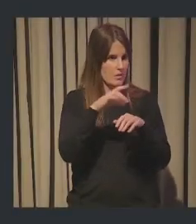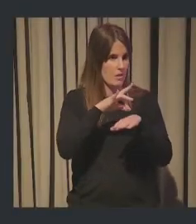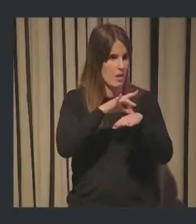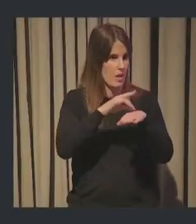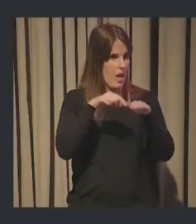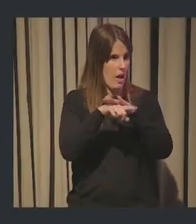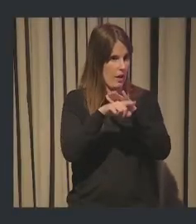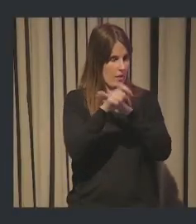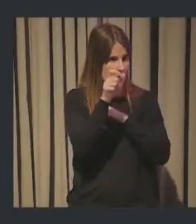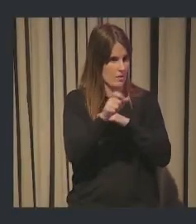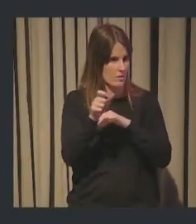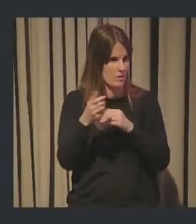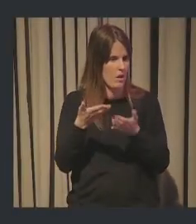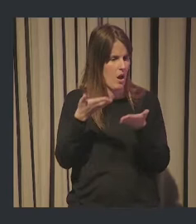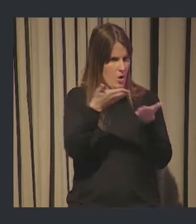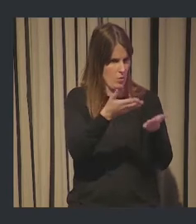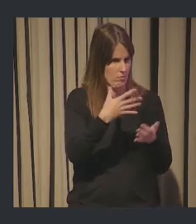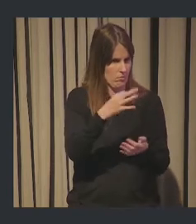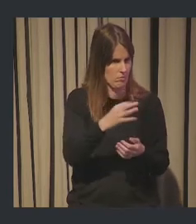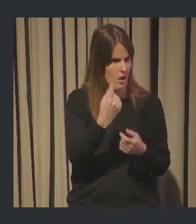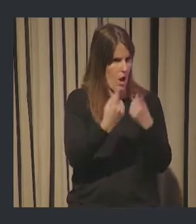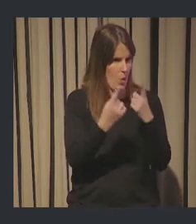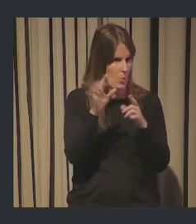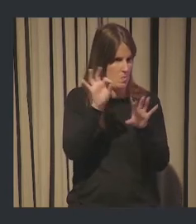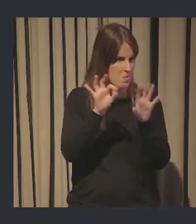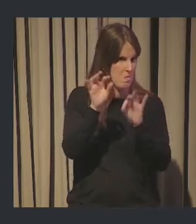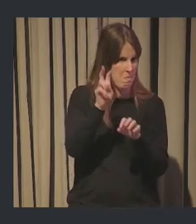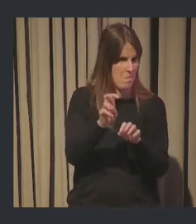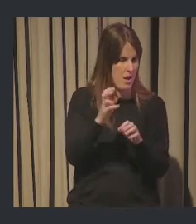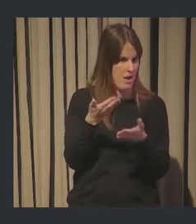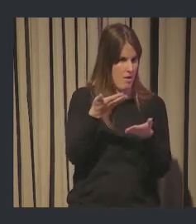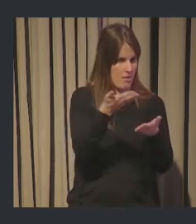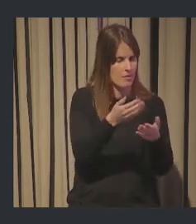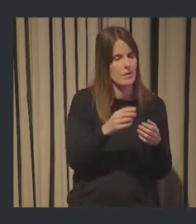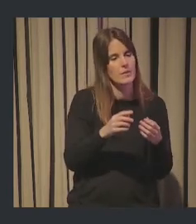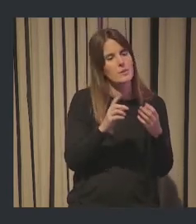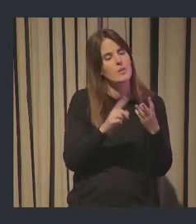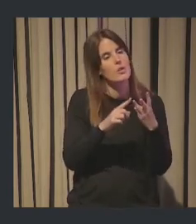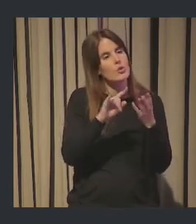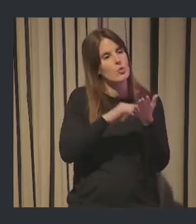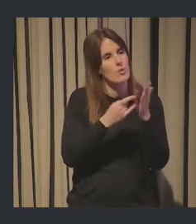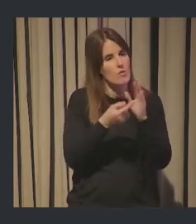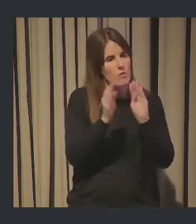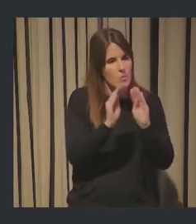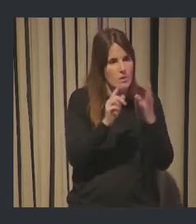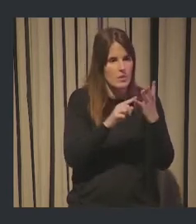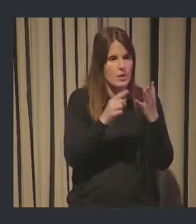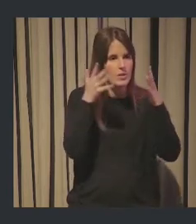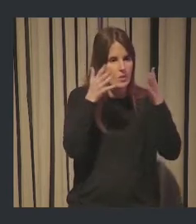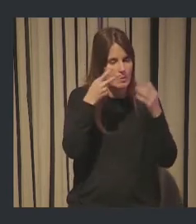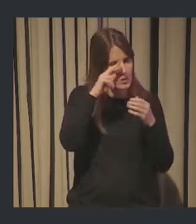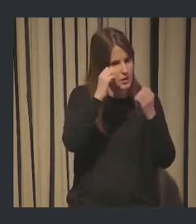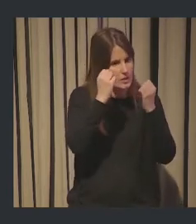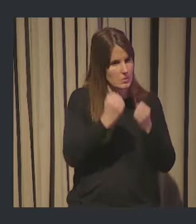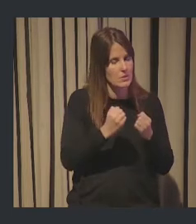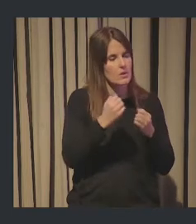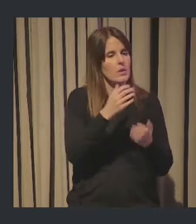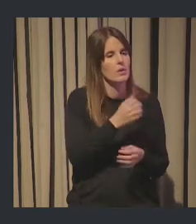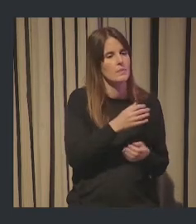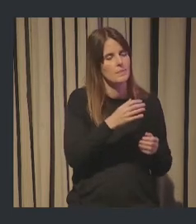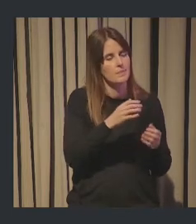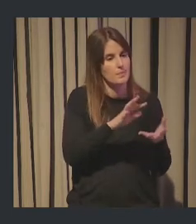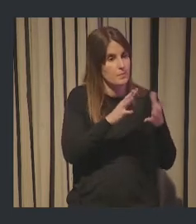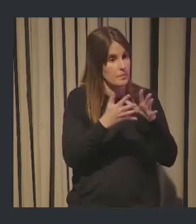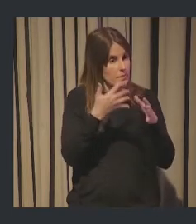ecosistema, caray, y alguno ya podrá ayudar, ¿no? Hay soluciones de formación, soluciones de asesoramiento experto, implantaciones tecnológicas, por